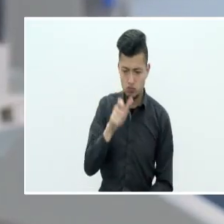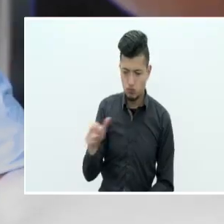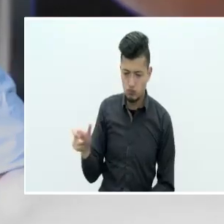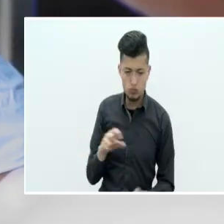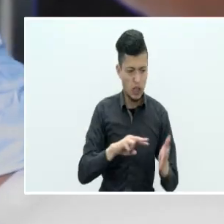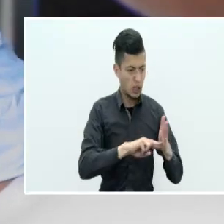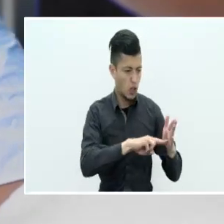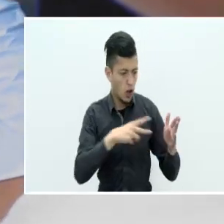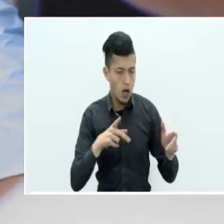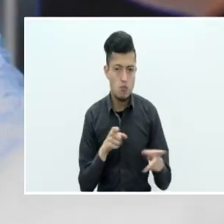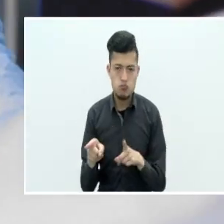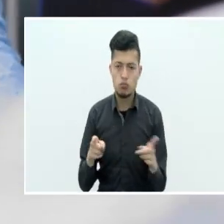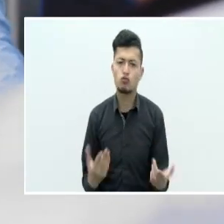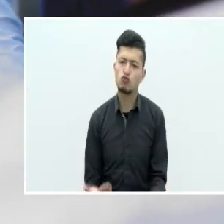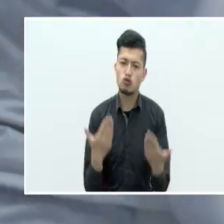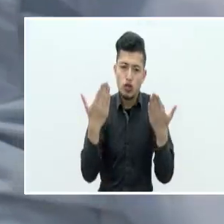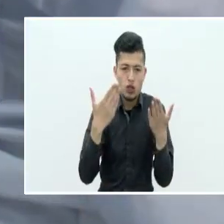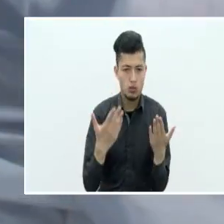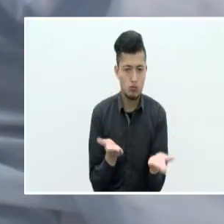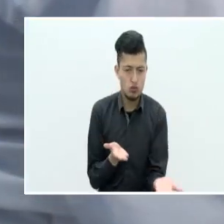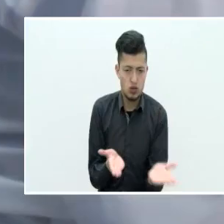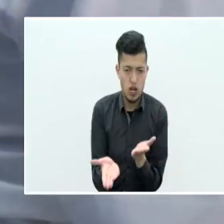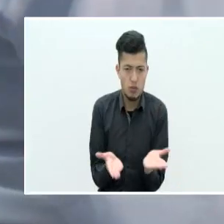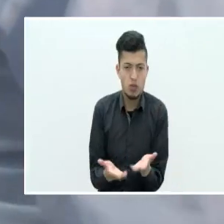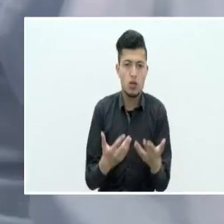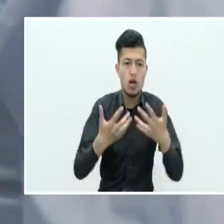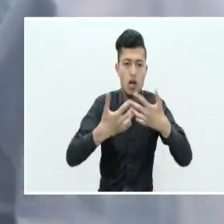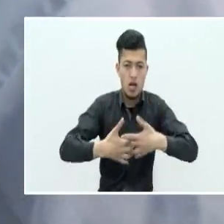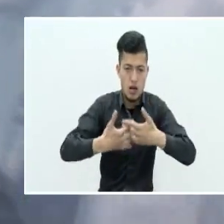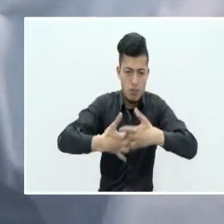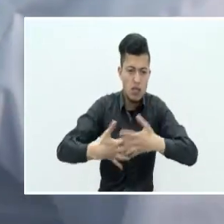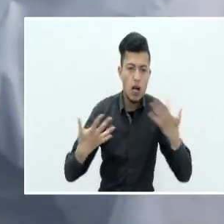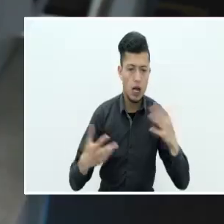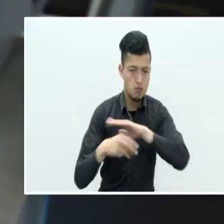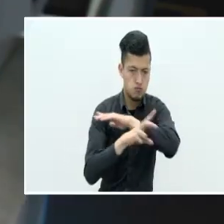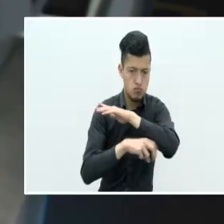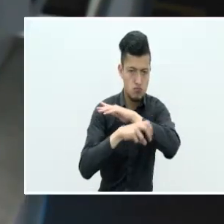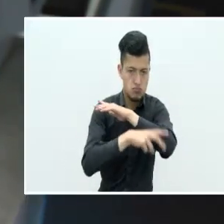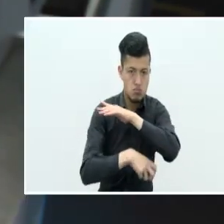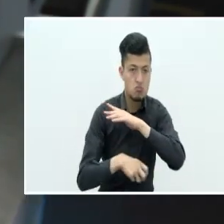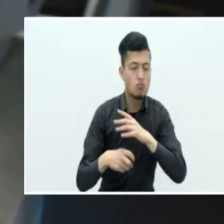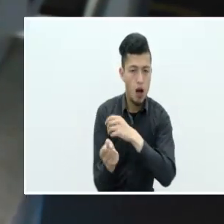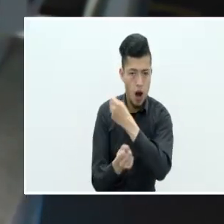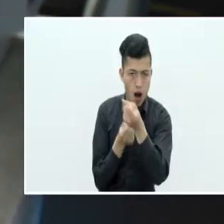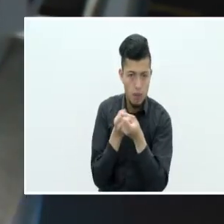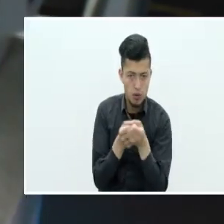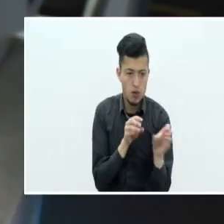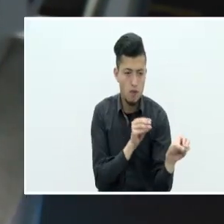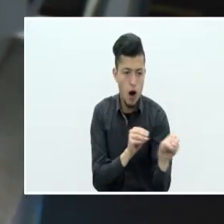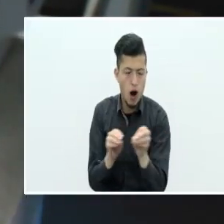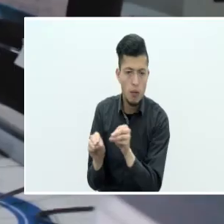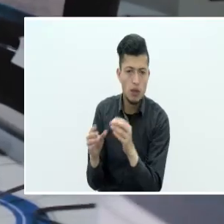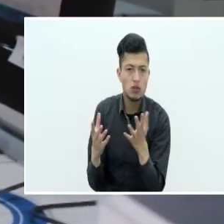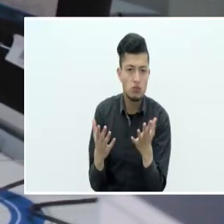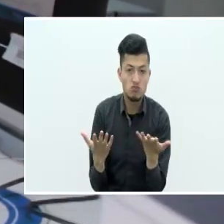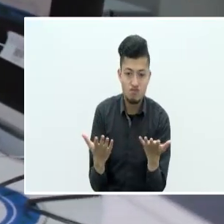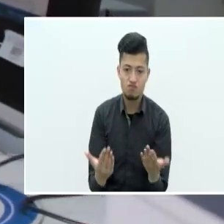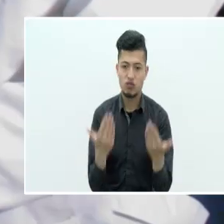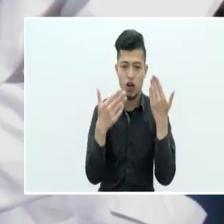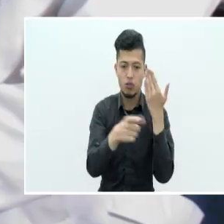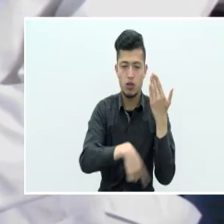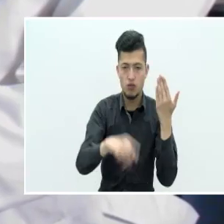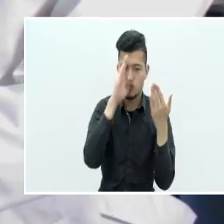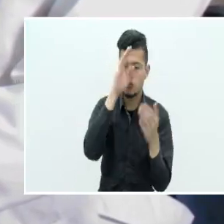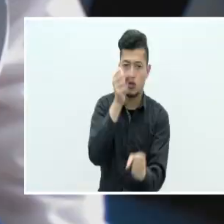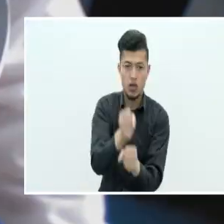ideales para prestar servicios a las empresas del sector de hidrocarburos y apoyar la formación de su actual y futuro recurso humano.